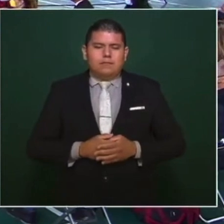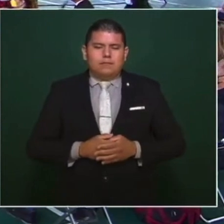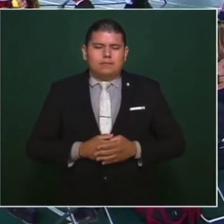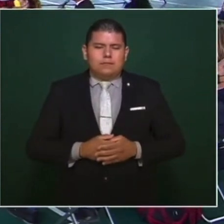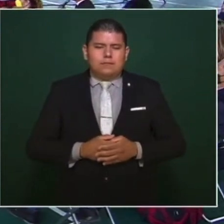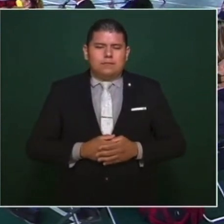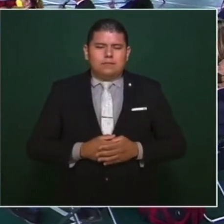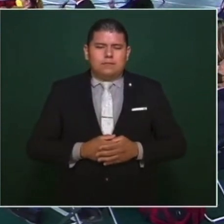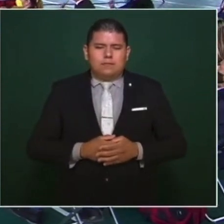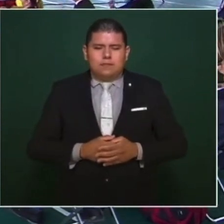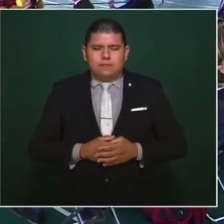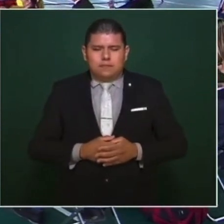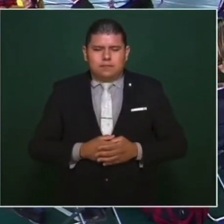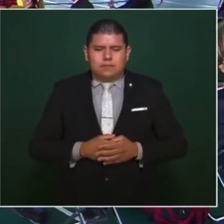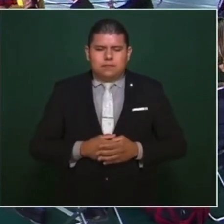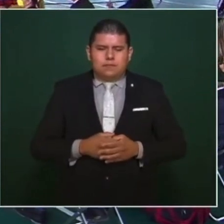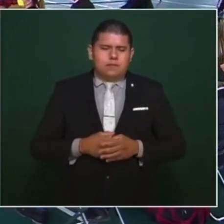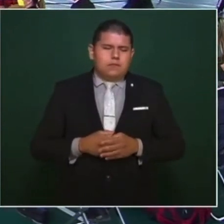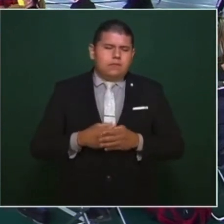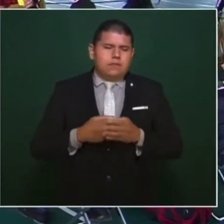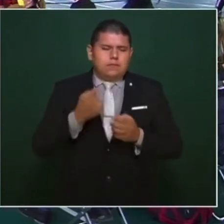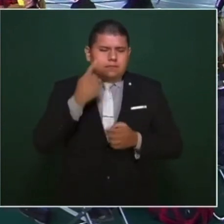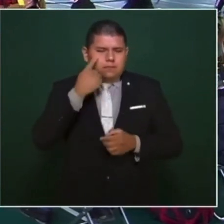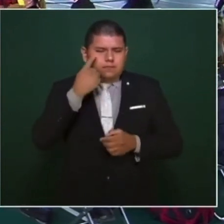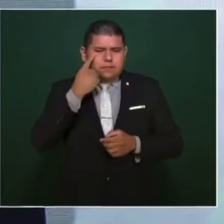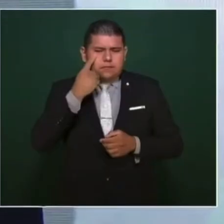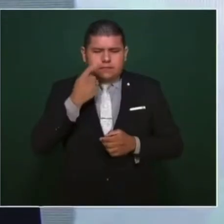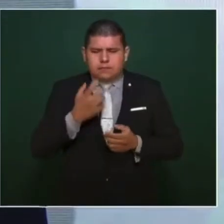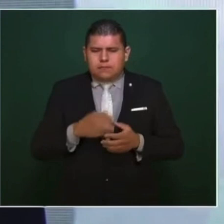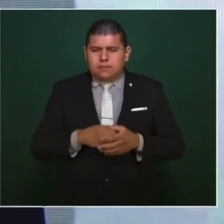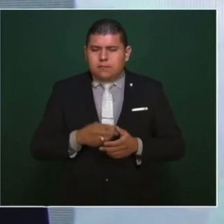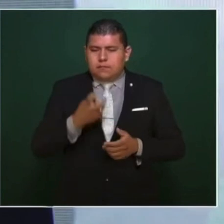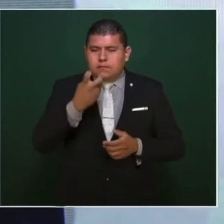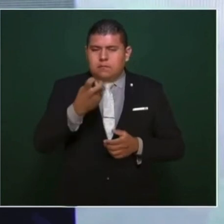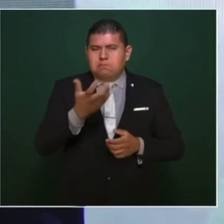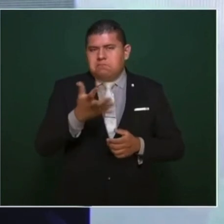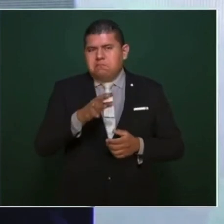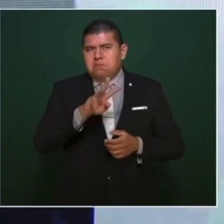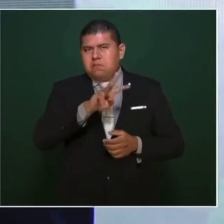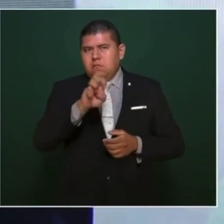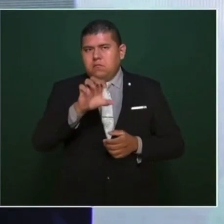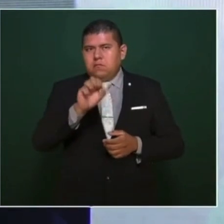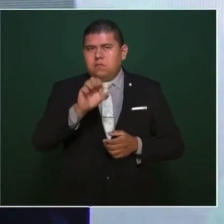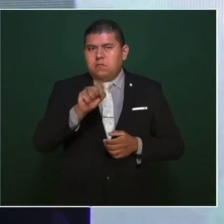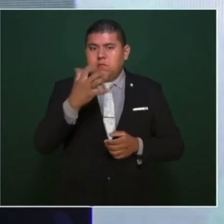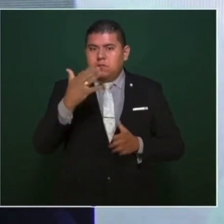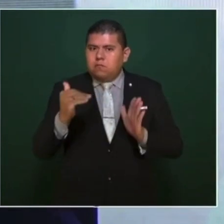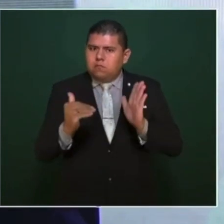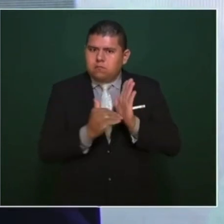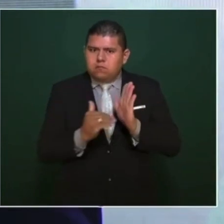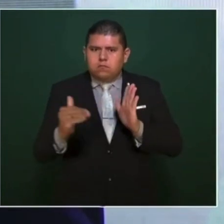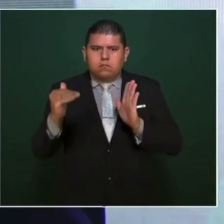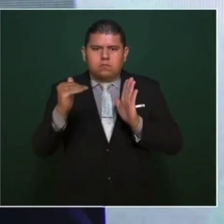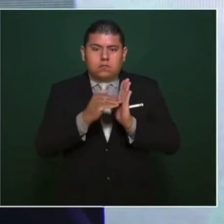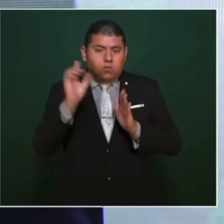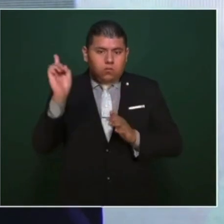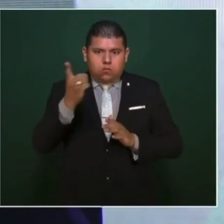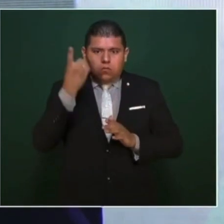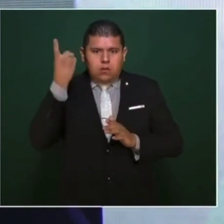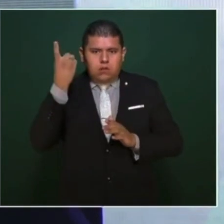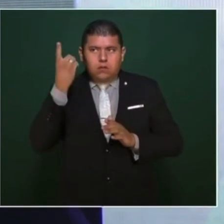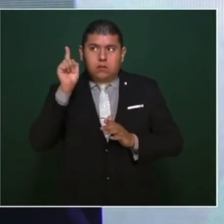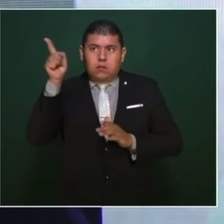Un millón de dólares diarios. Sí, entonces son 365 millones de dólares